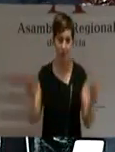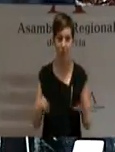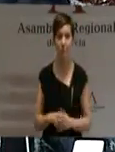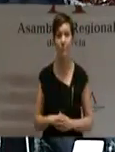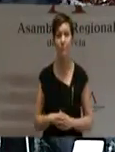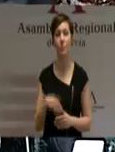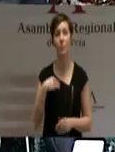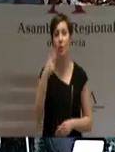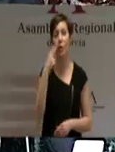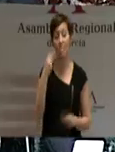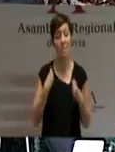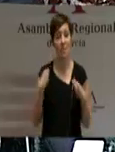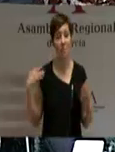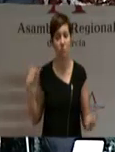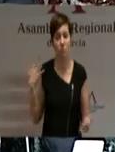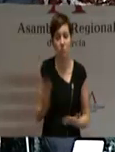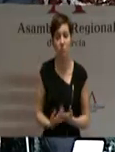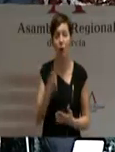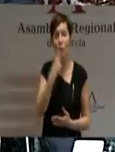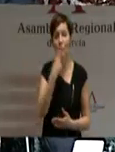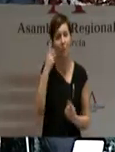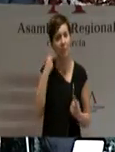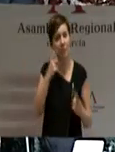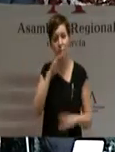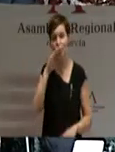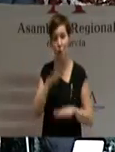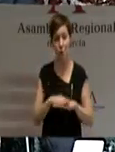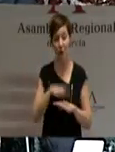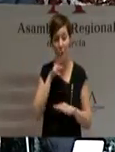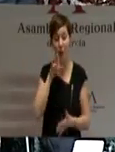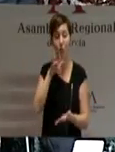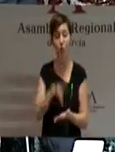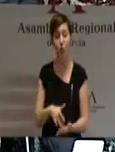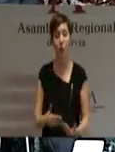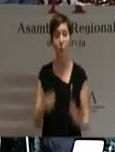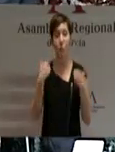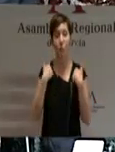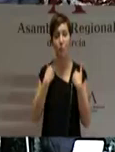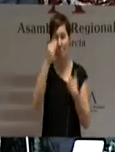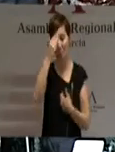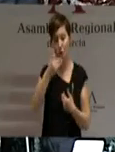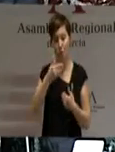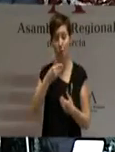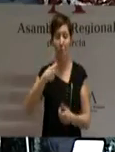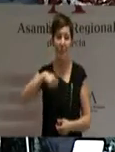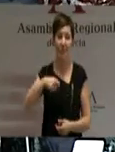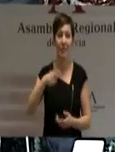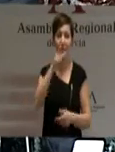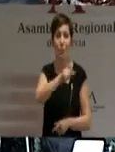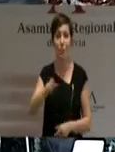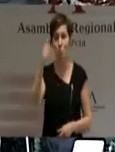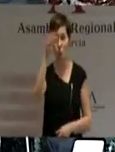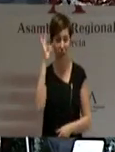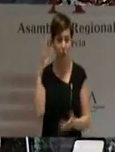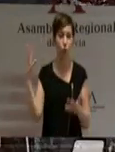cumplir mis compromisos. Llego a esta coyuntura política en la que aspiro a ser presidente de todos los murcianos y honrado de servir por igual